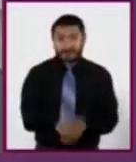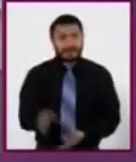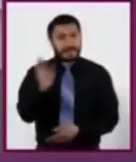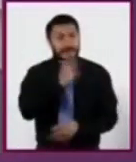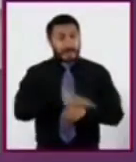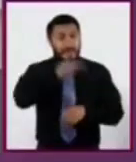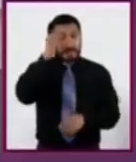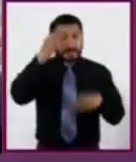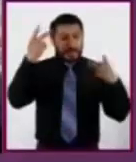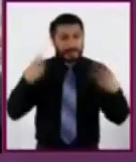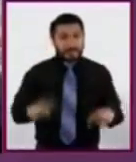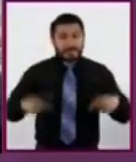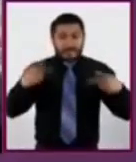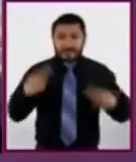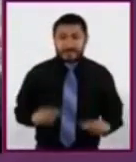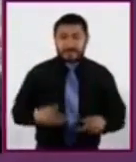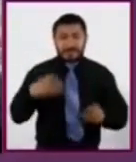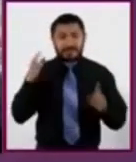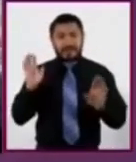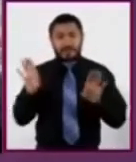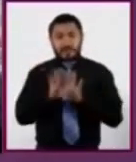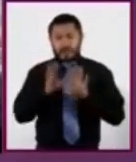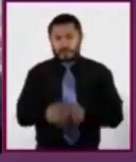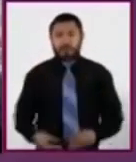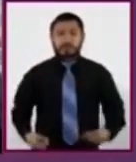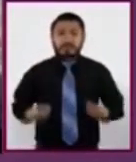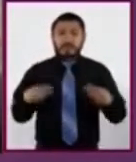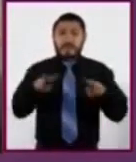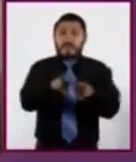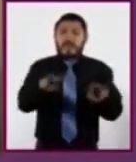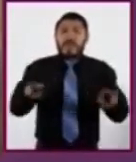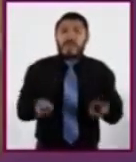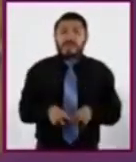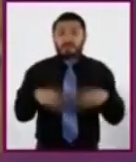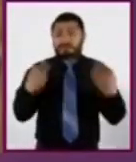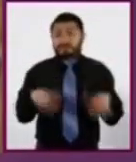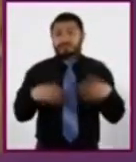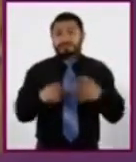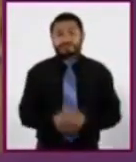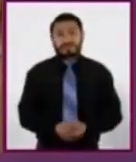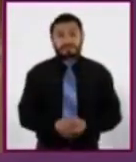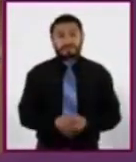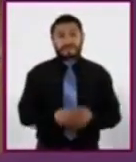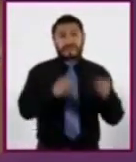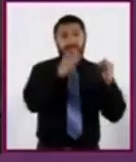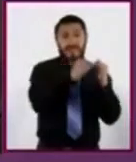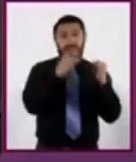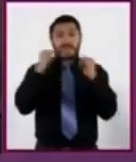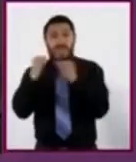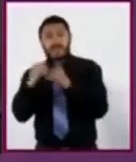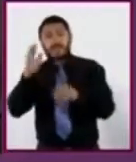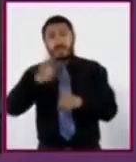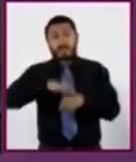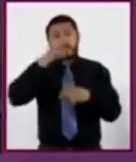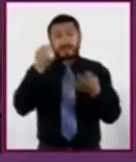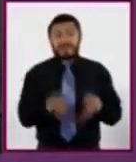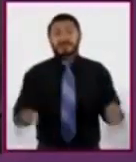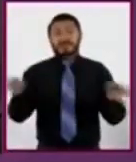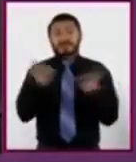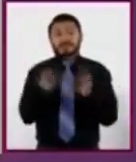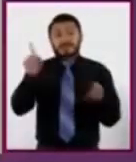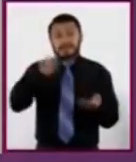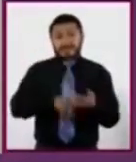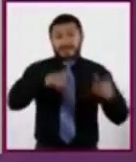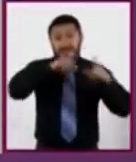los grupos de la población que viven en una condición de vulnerabilidad. Dos de las instituciones de salud más importantes que se